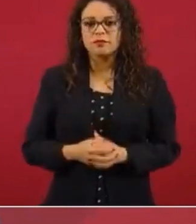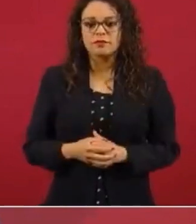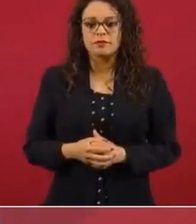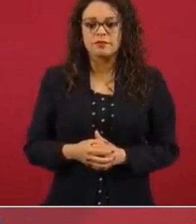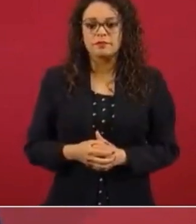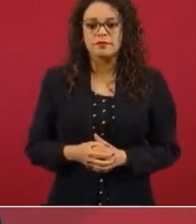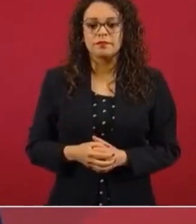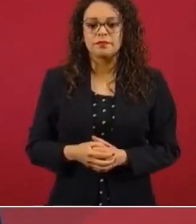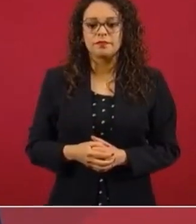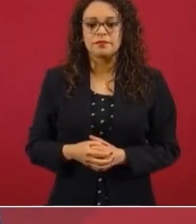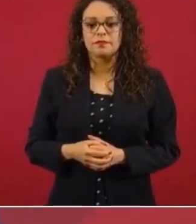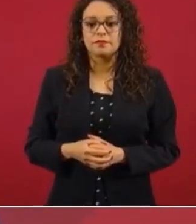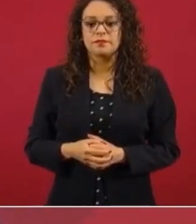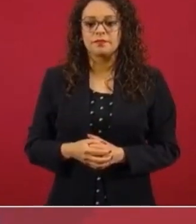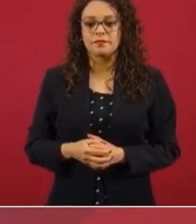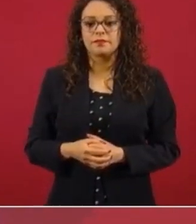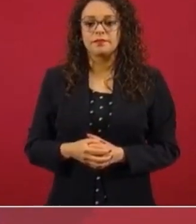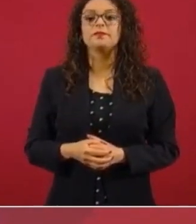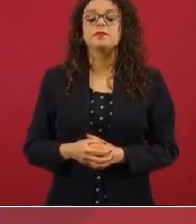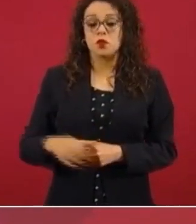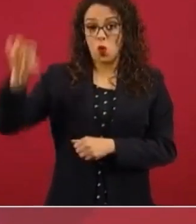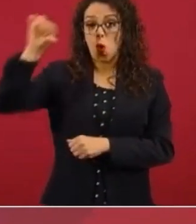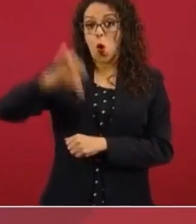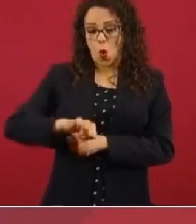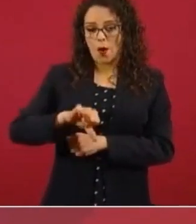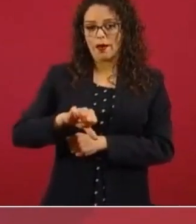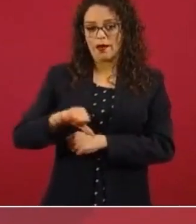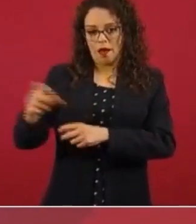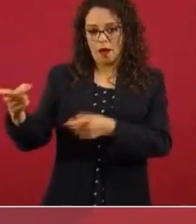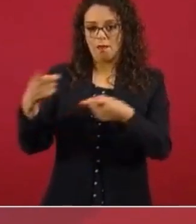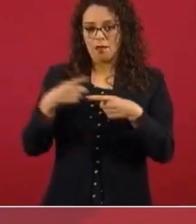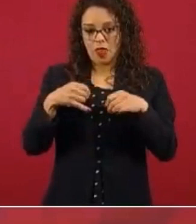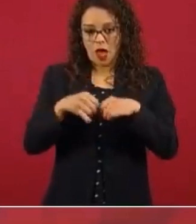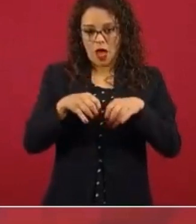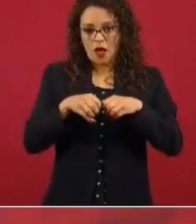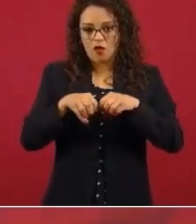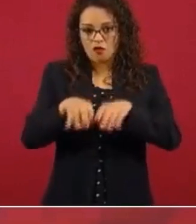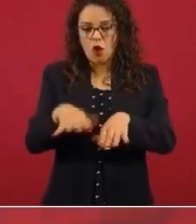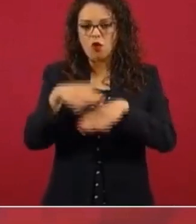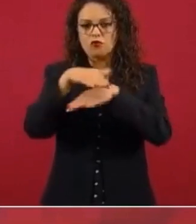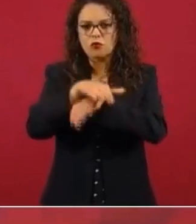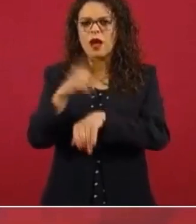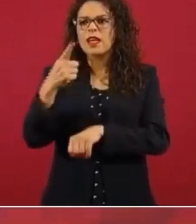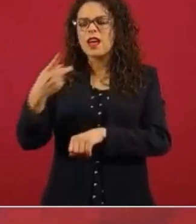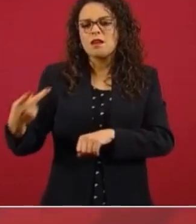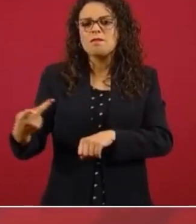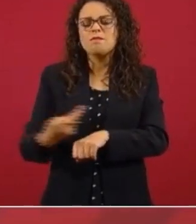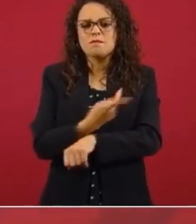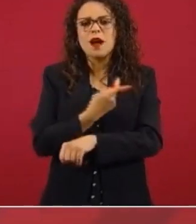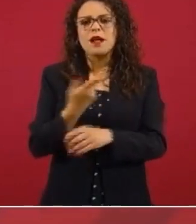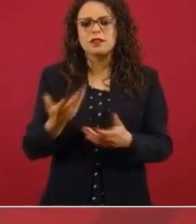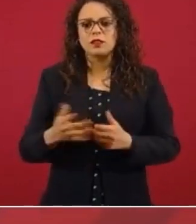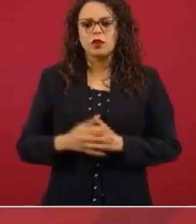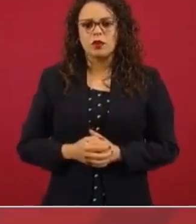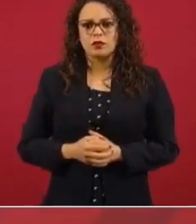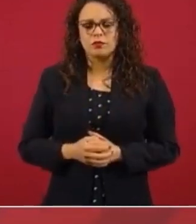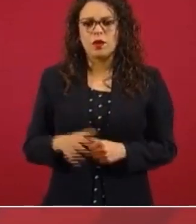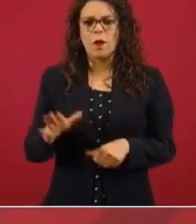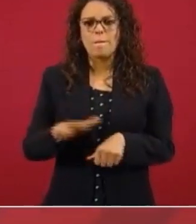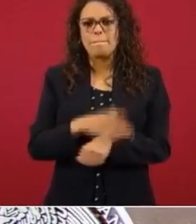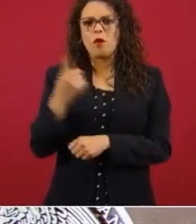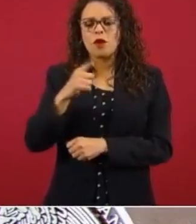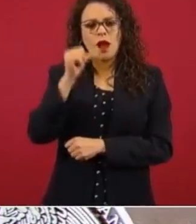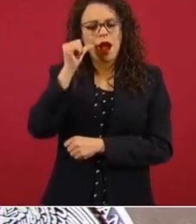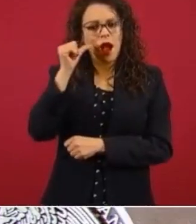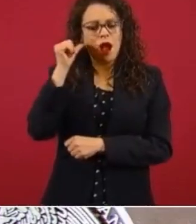van a presentar un informe el día de hoy sobre las causas que ocasionaron